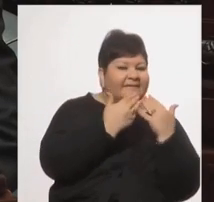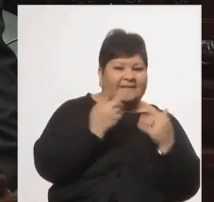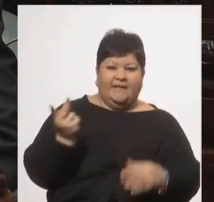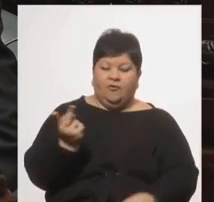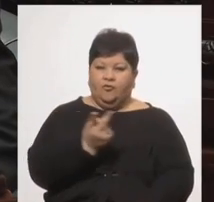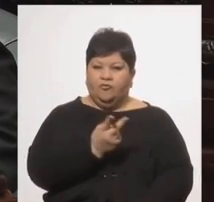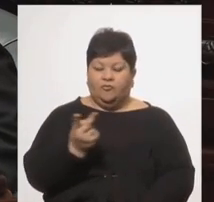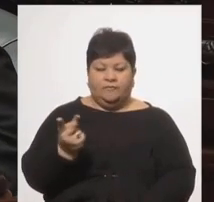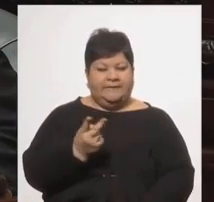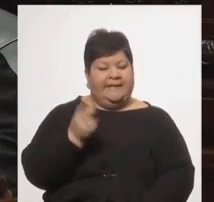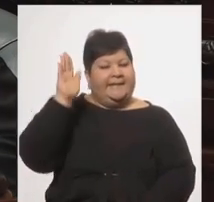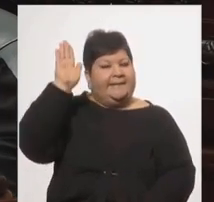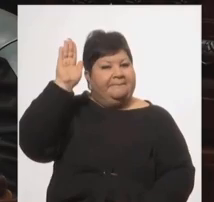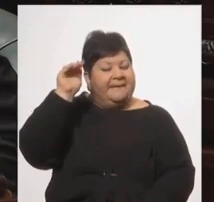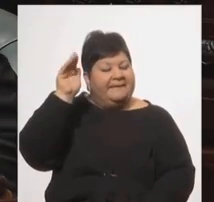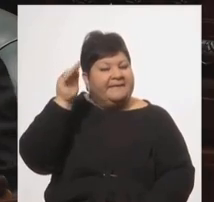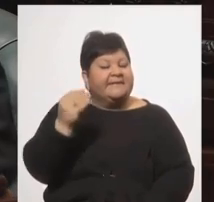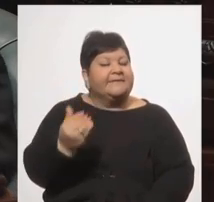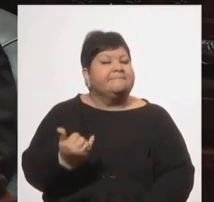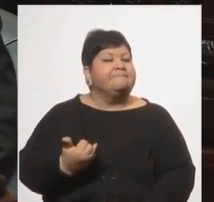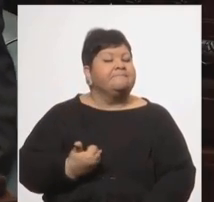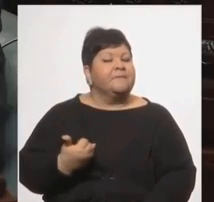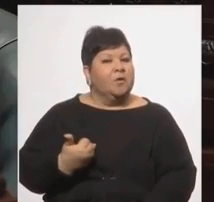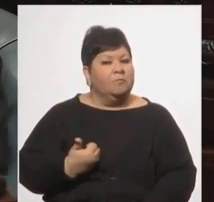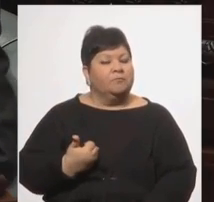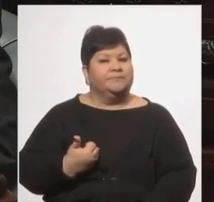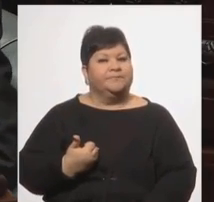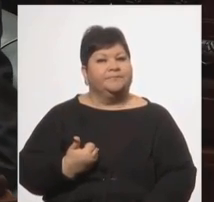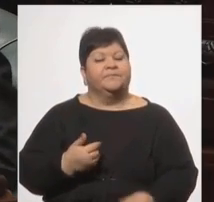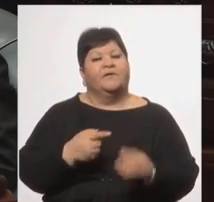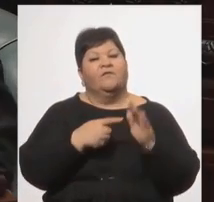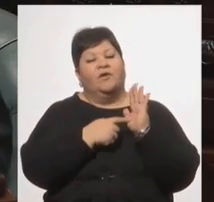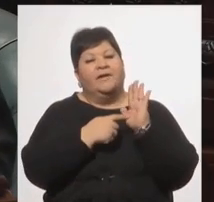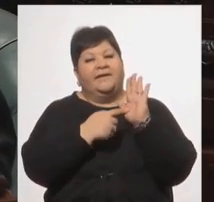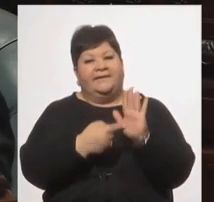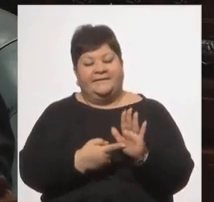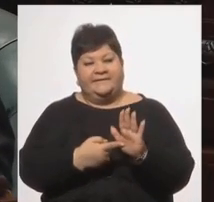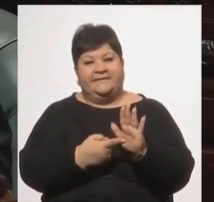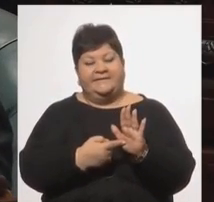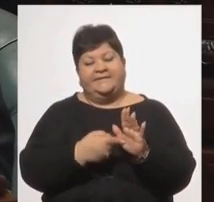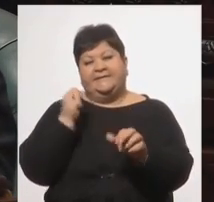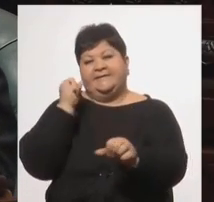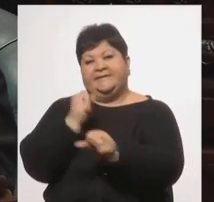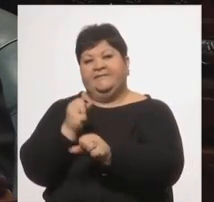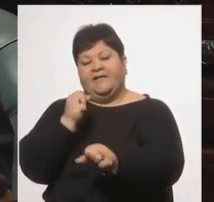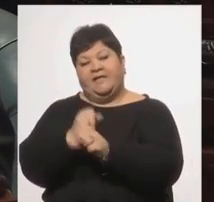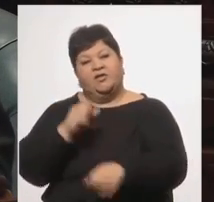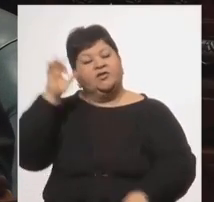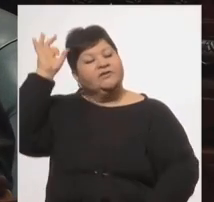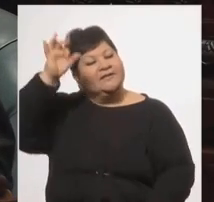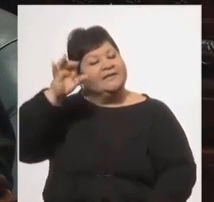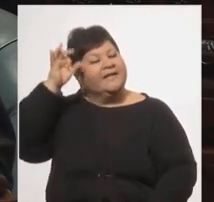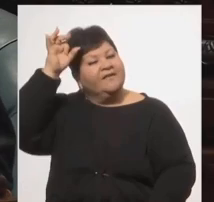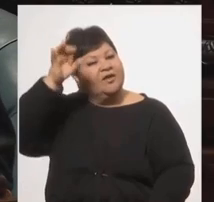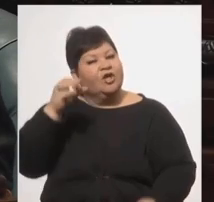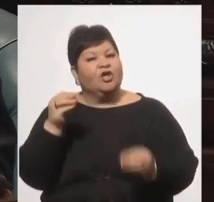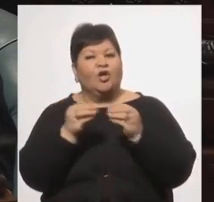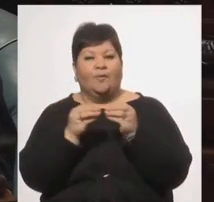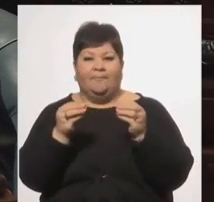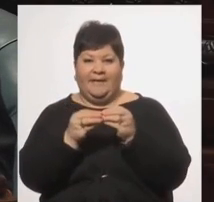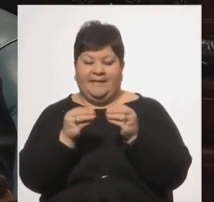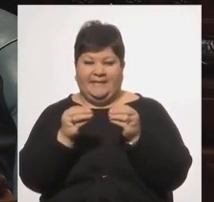despedidas en la cual me referiré brevemente a la culminación de la labor de Senador del compañero Pepe Mujica.